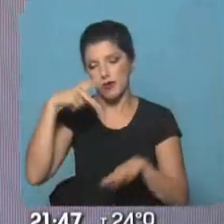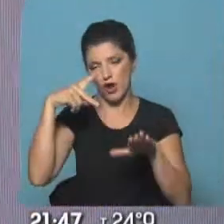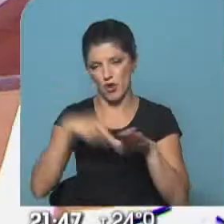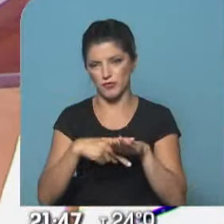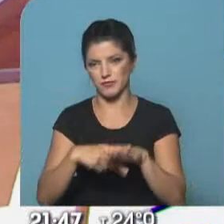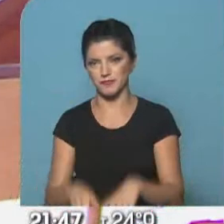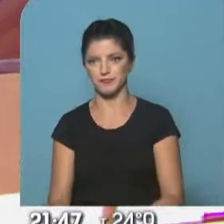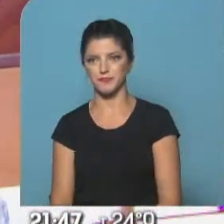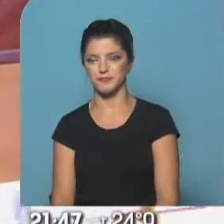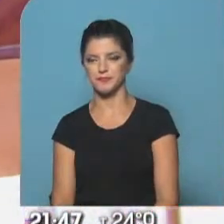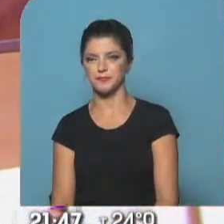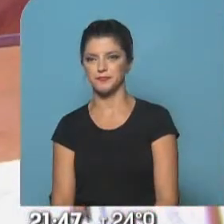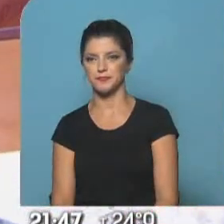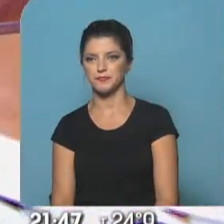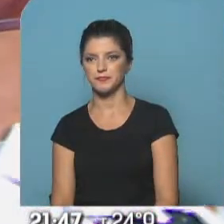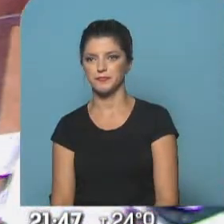pausa.